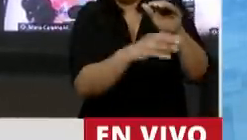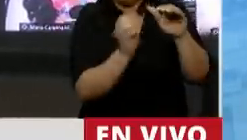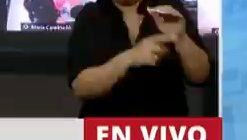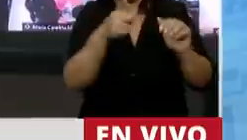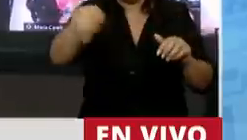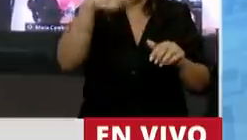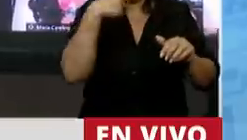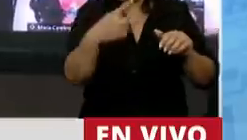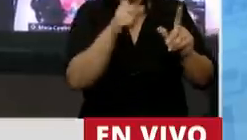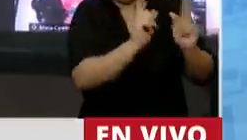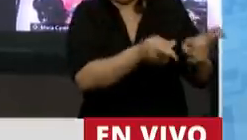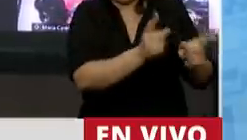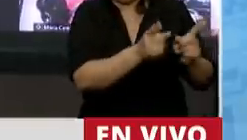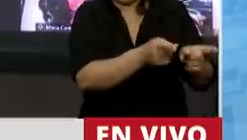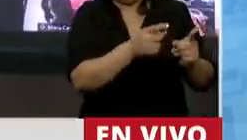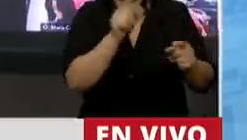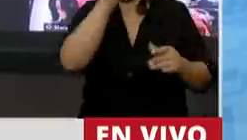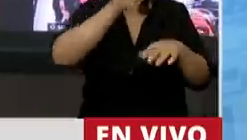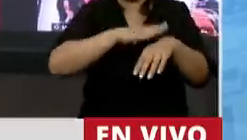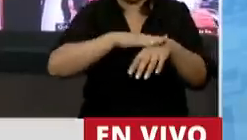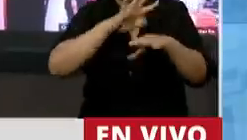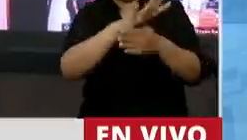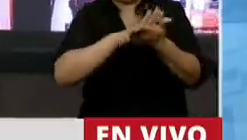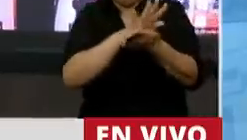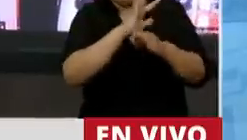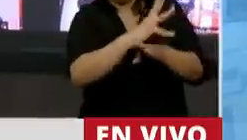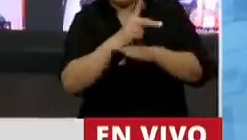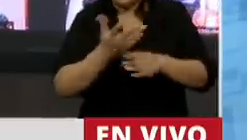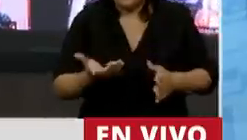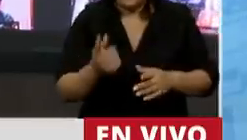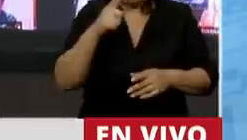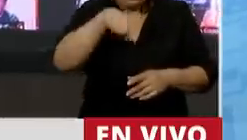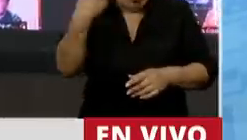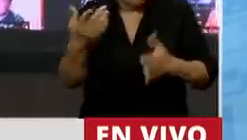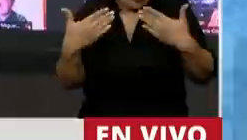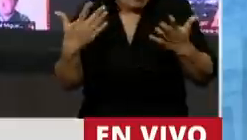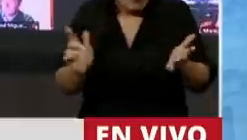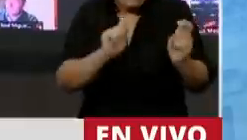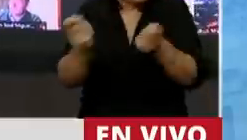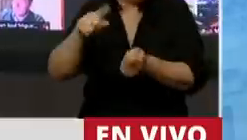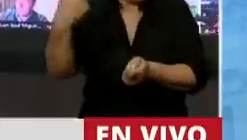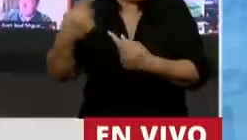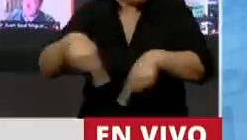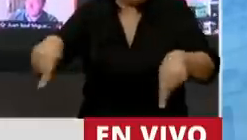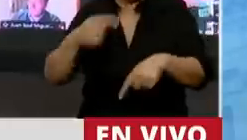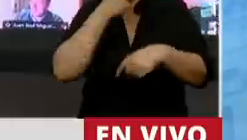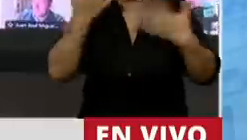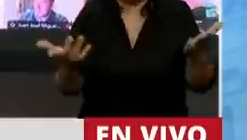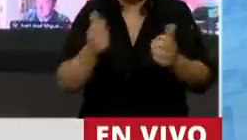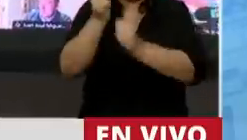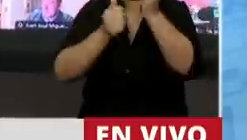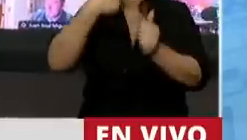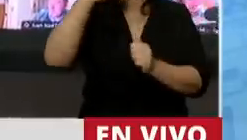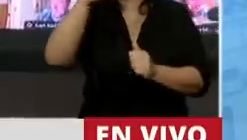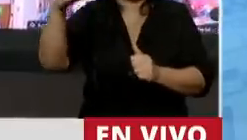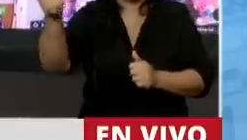están inmovilizados como consecuencia de la corrupción. Podemos apelar también a otros recursos. ¿Qué tal si la empresa Zogma